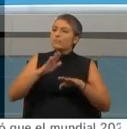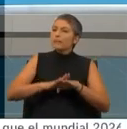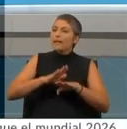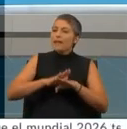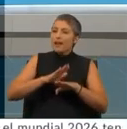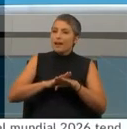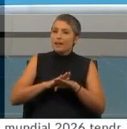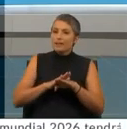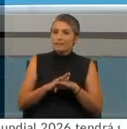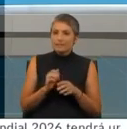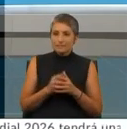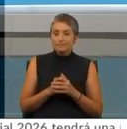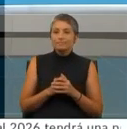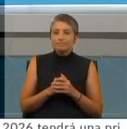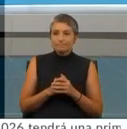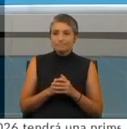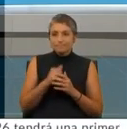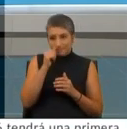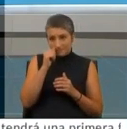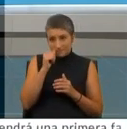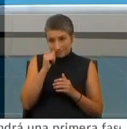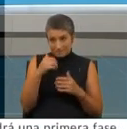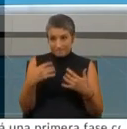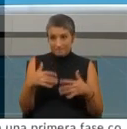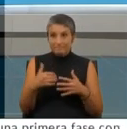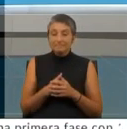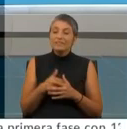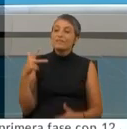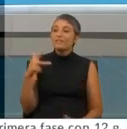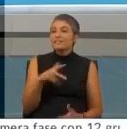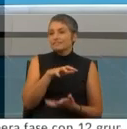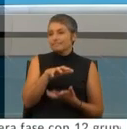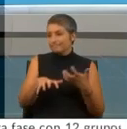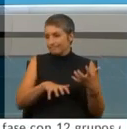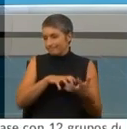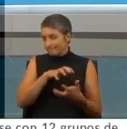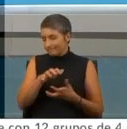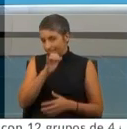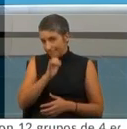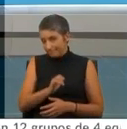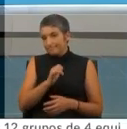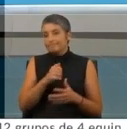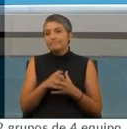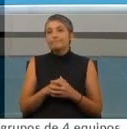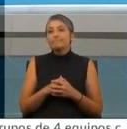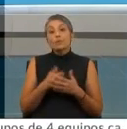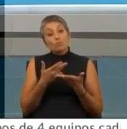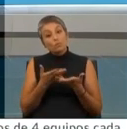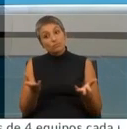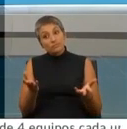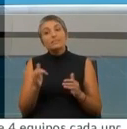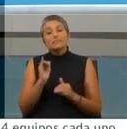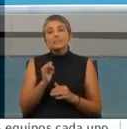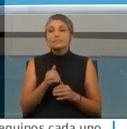¿Es el mismo título este? Seguimos, una fecha complicada. Es una fecha complicada. Sí, la verdad que sí. Bueno, ¿quieren mostrarme algo? Vamos a ver lo